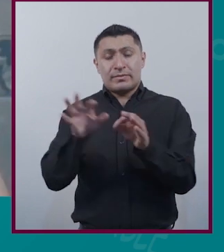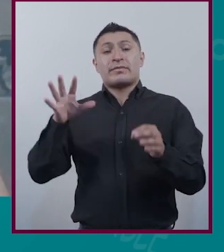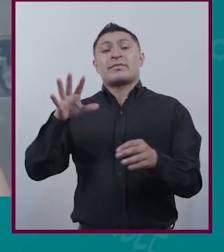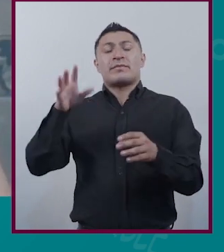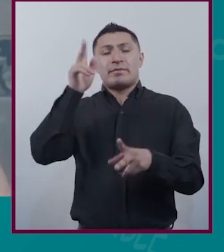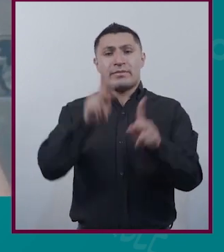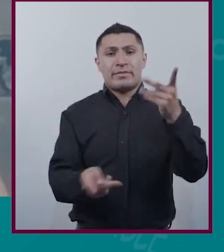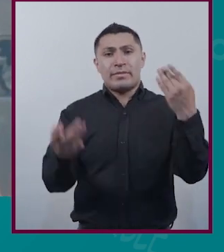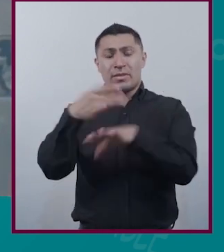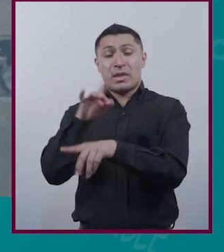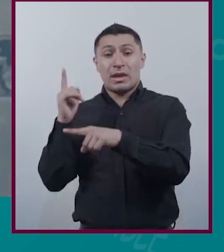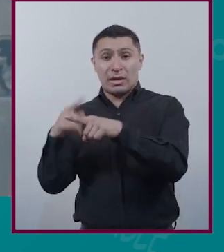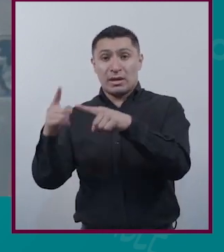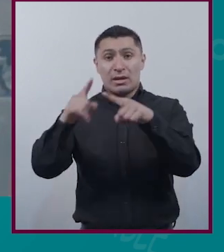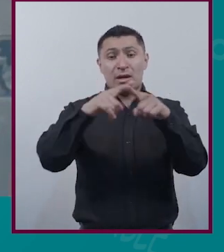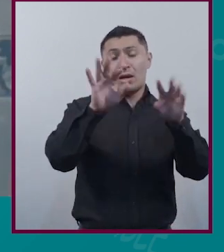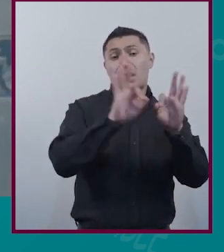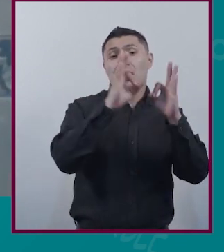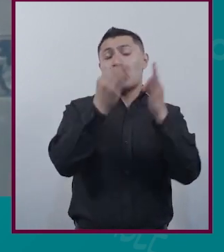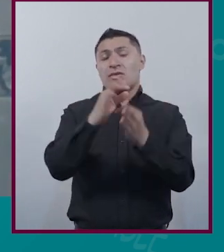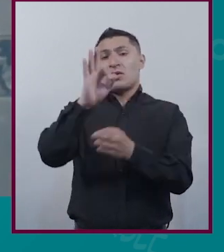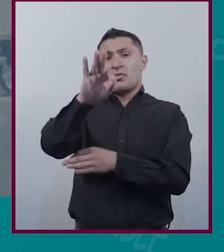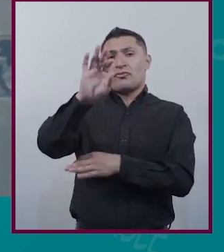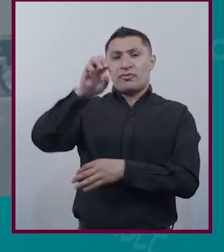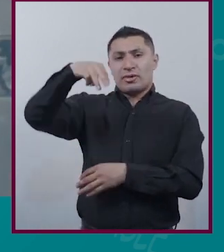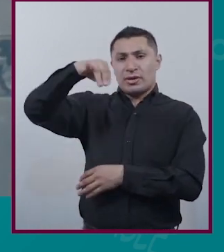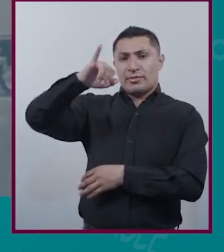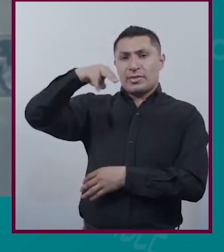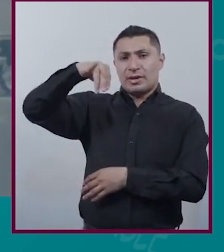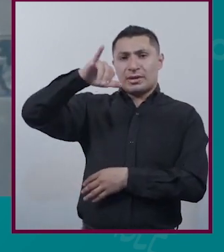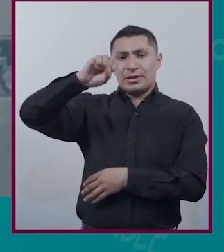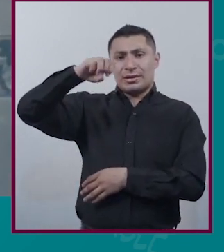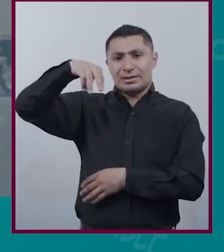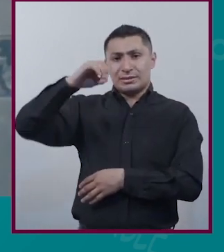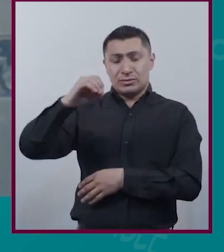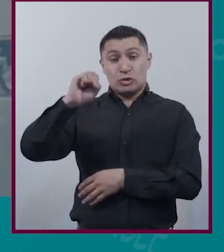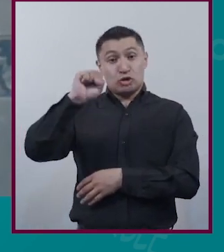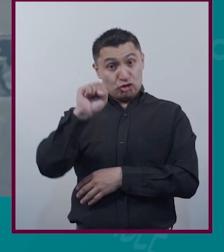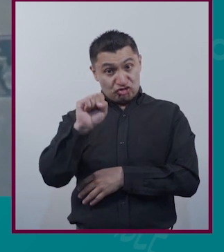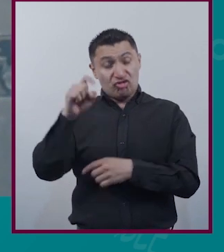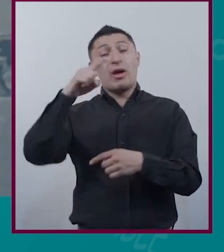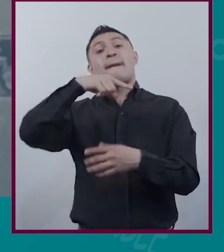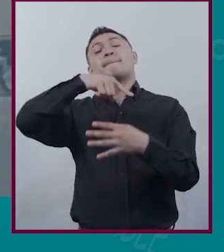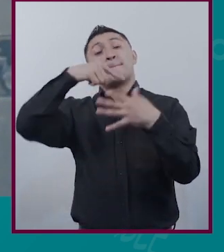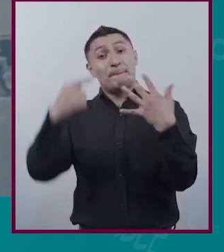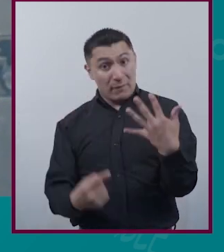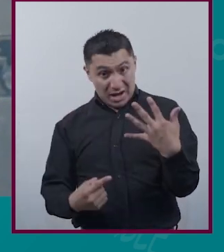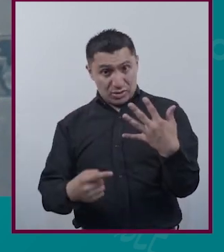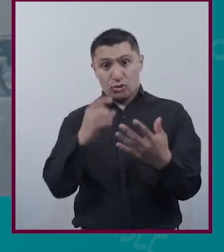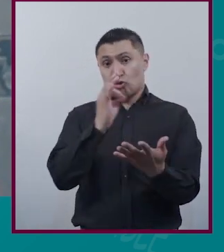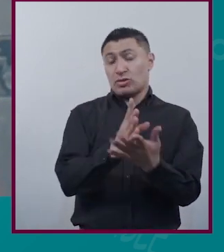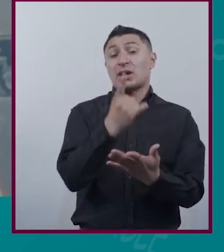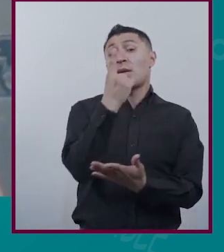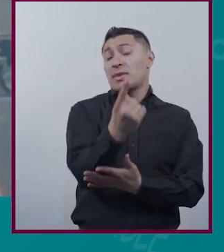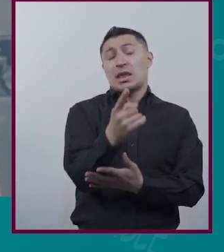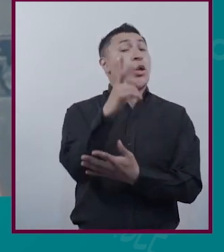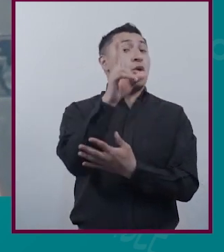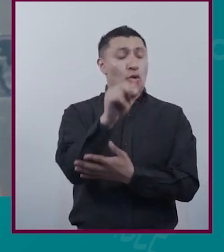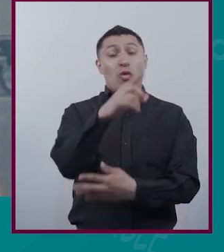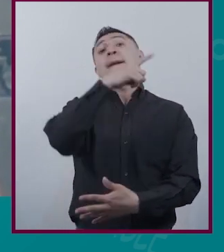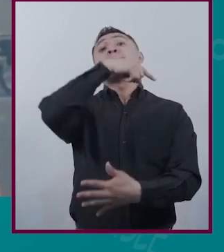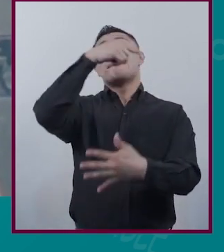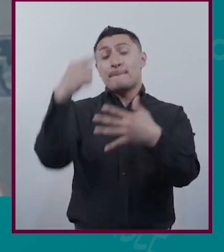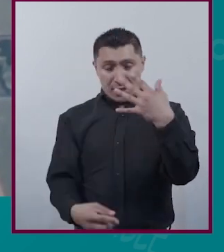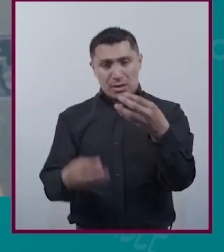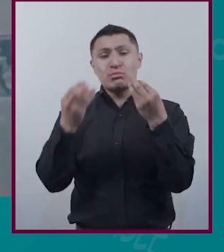diferentes Tipos de posturas Dentro del propio Movimiento Feminista Entonces creo que Es el primer punto Hablar de los Feminismos Y